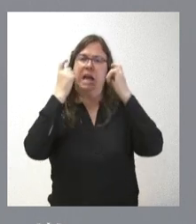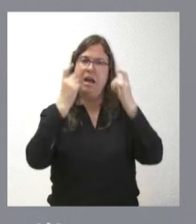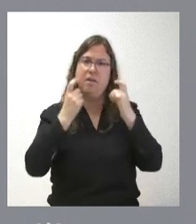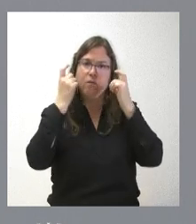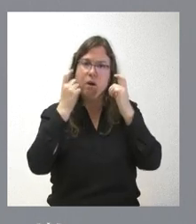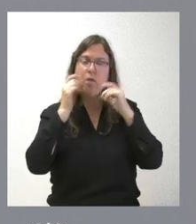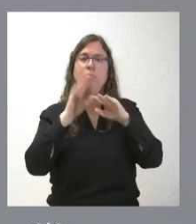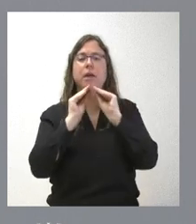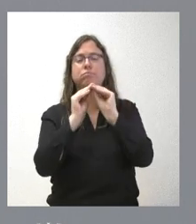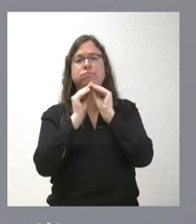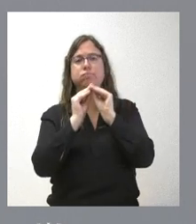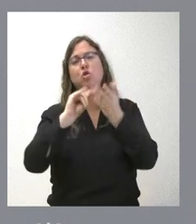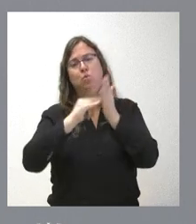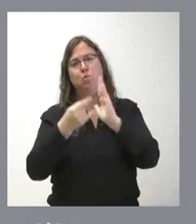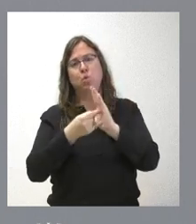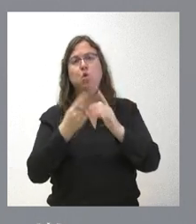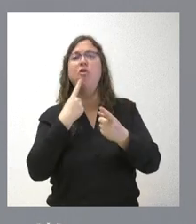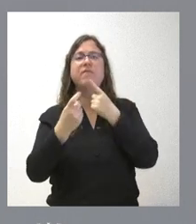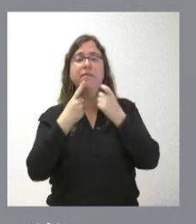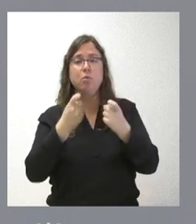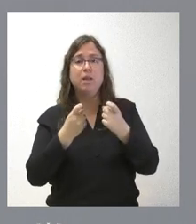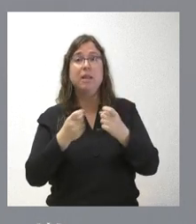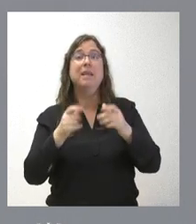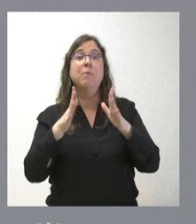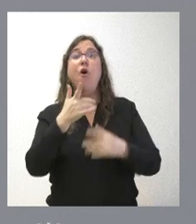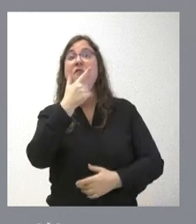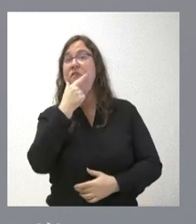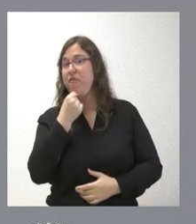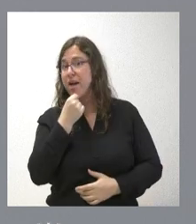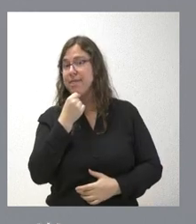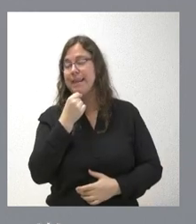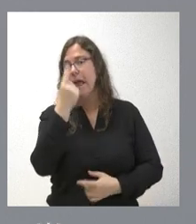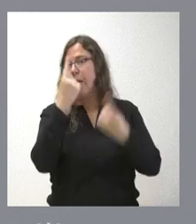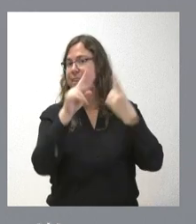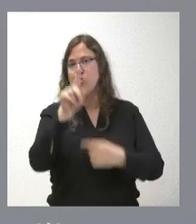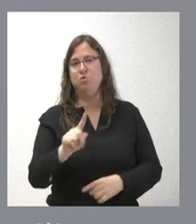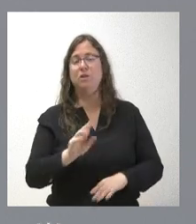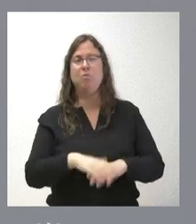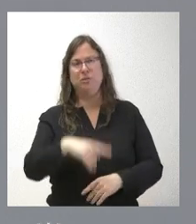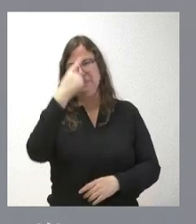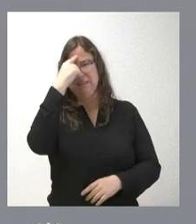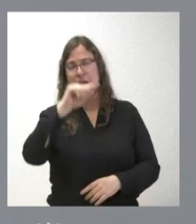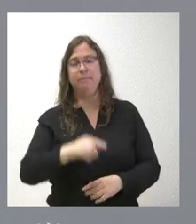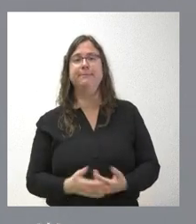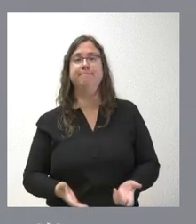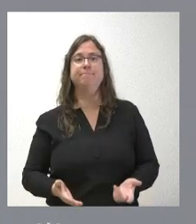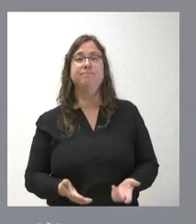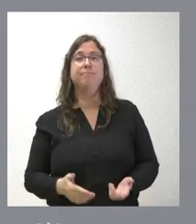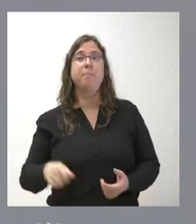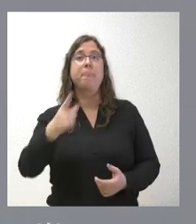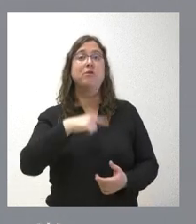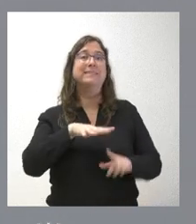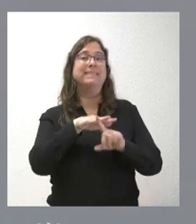añadido de resolver estas dificultades. No siempre es sencillo, porque saben ustedes que nosotros, dentro de estas